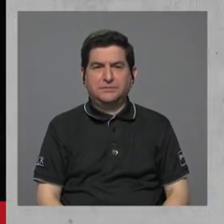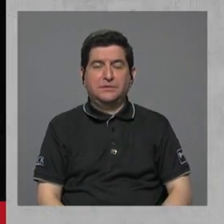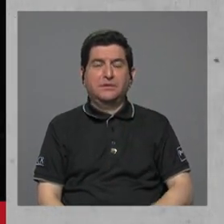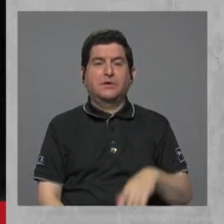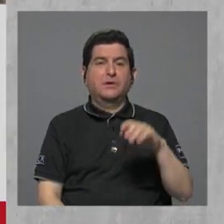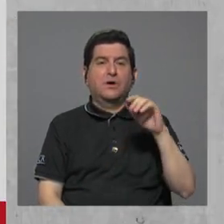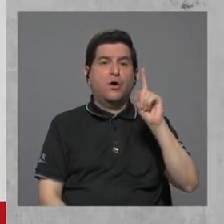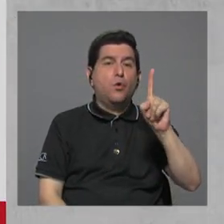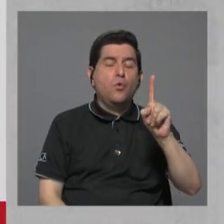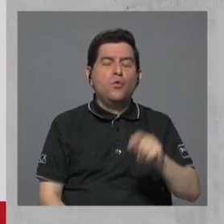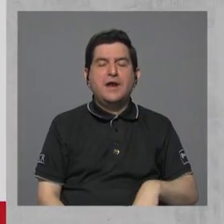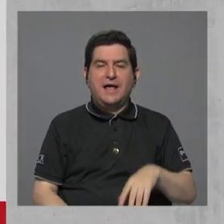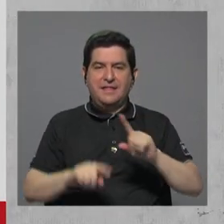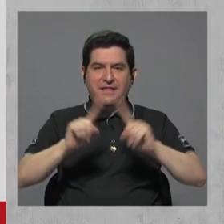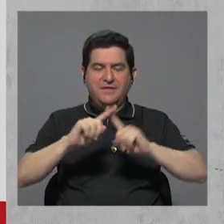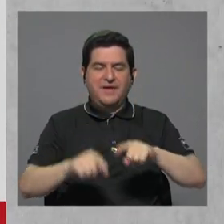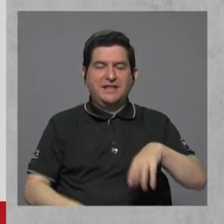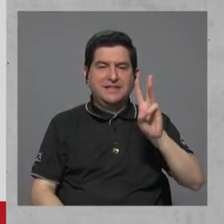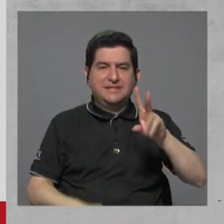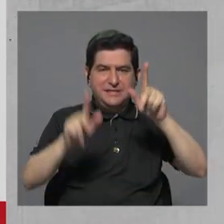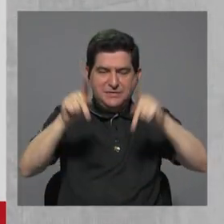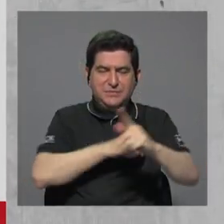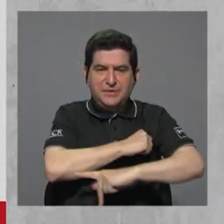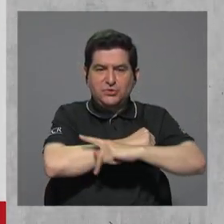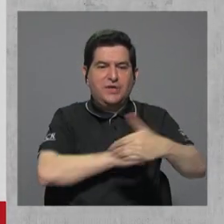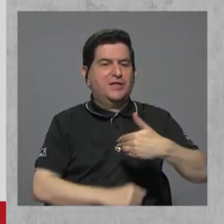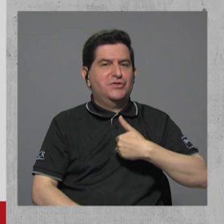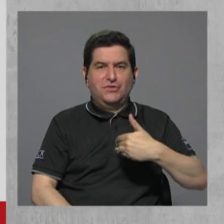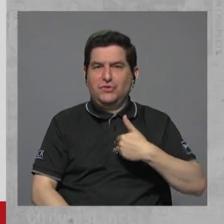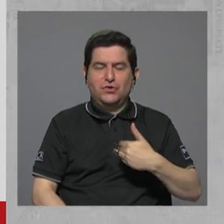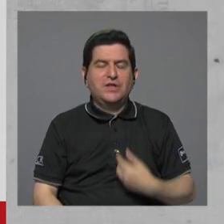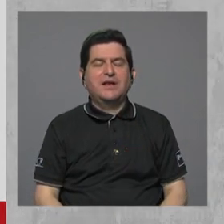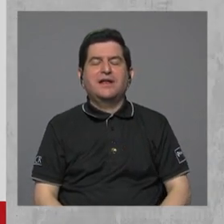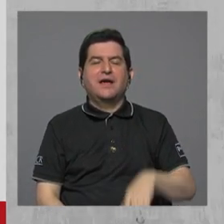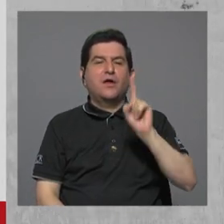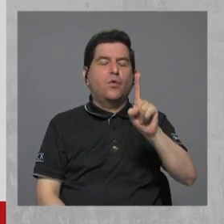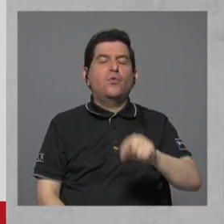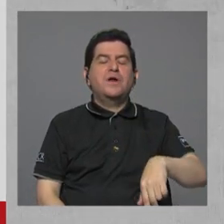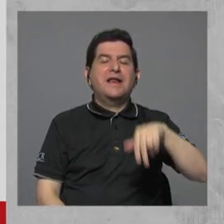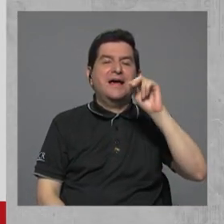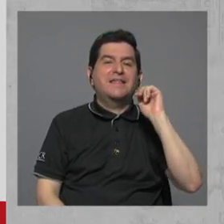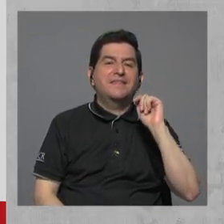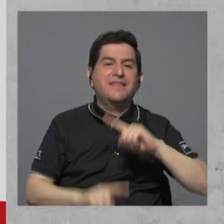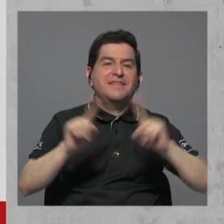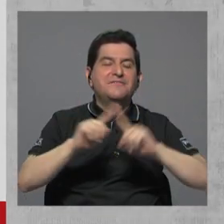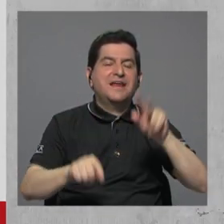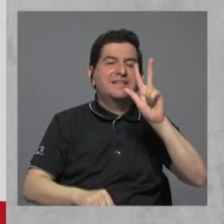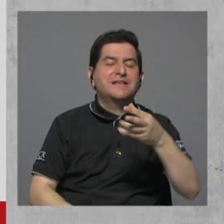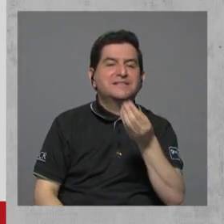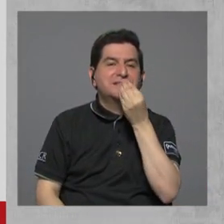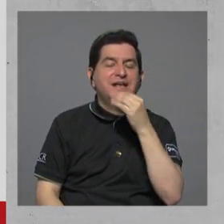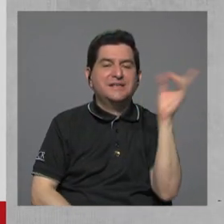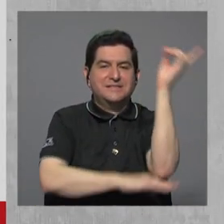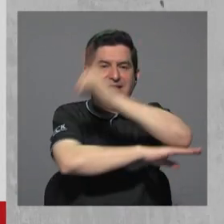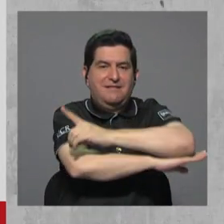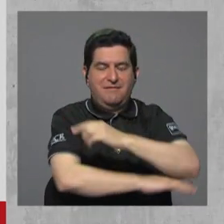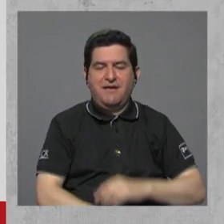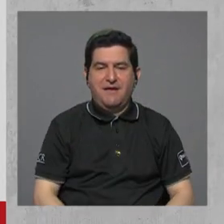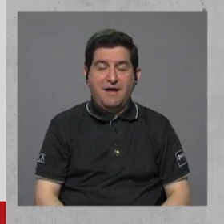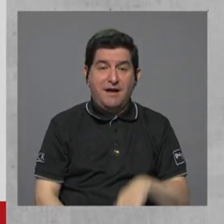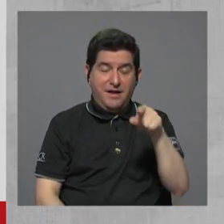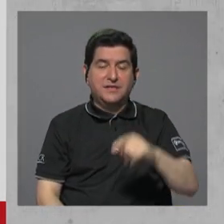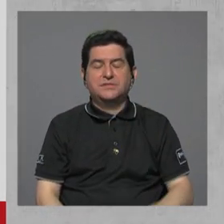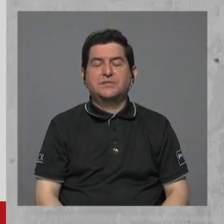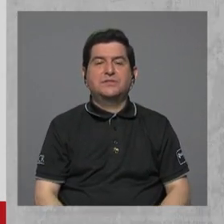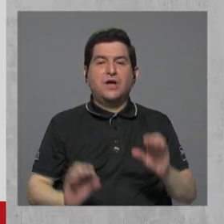una de cada seis personas en el país no reciben al menos una de sus tres comidas diarias, y estos son datos de la